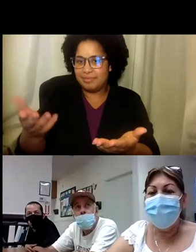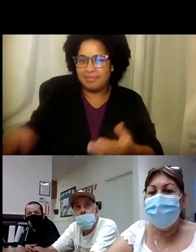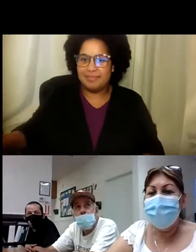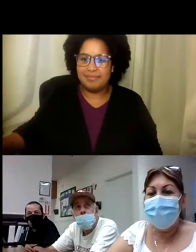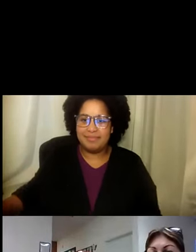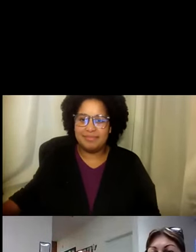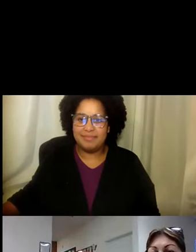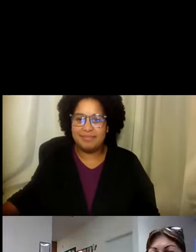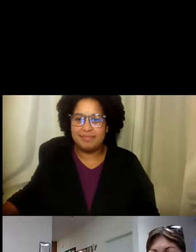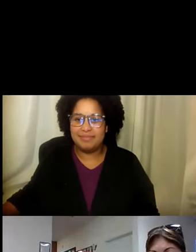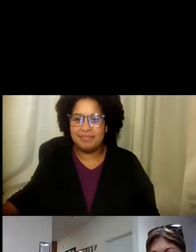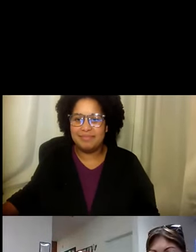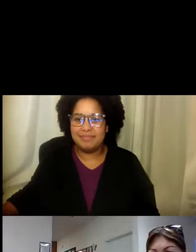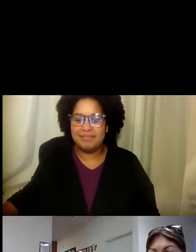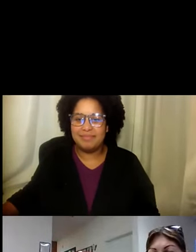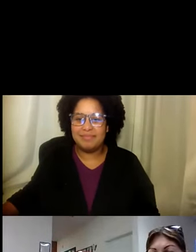damos. Nuestra atención.